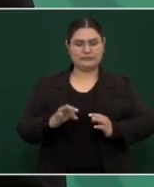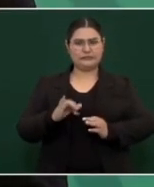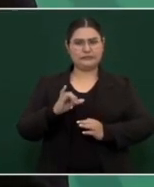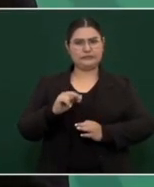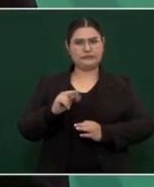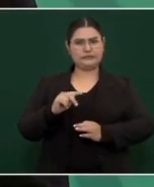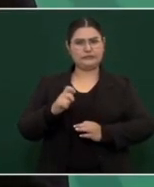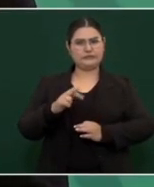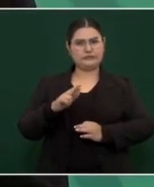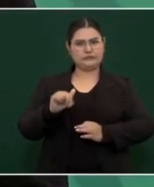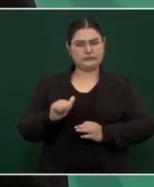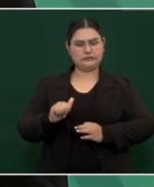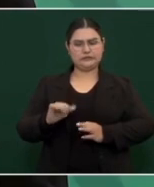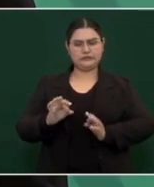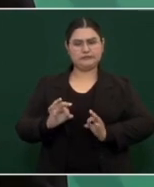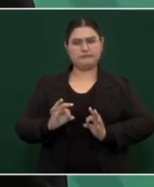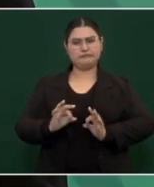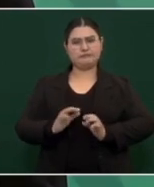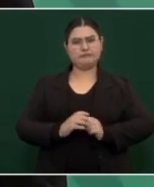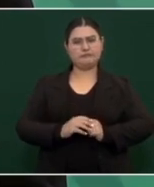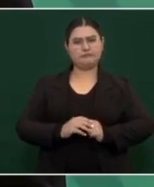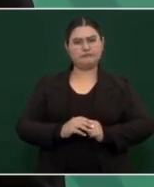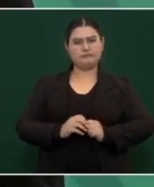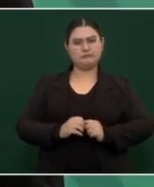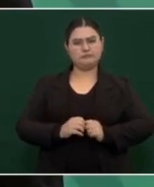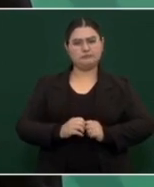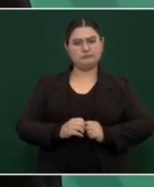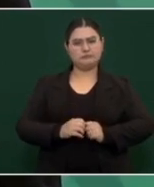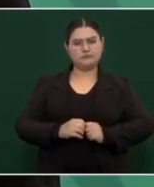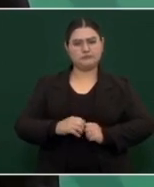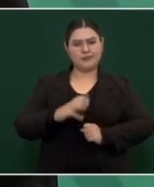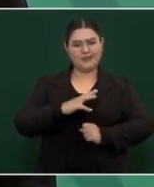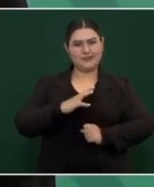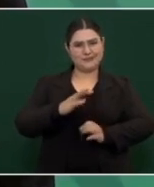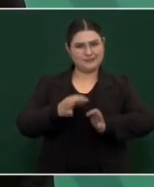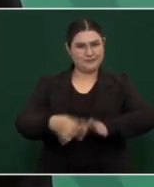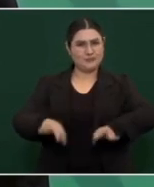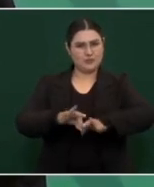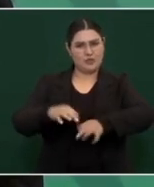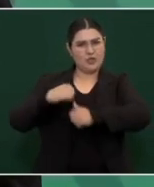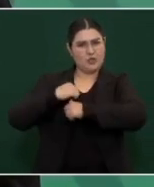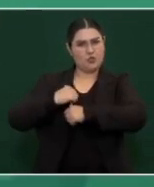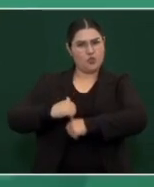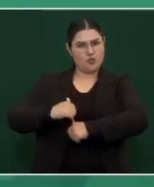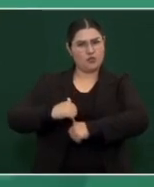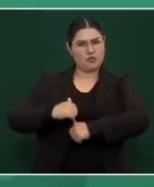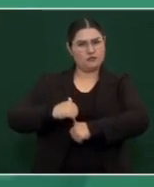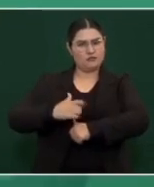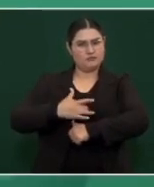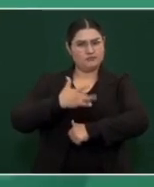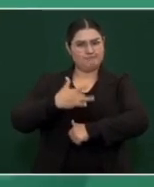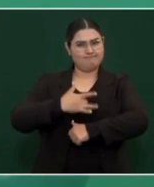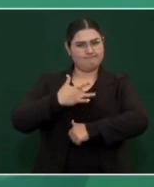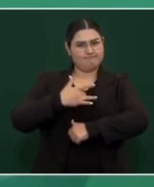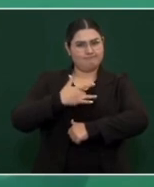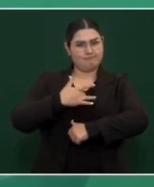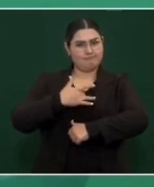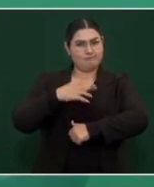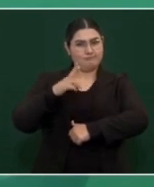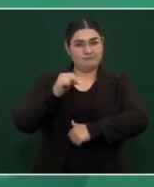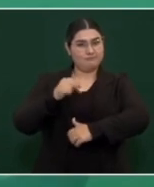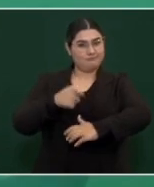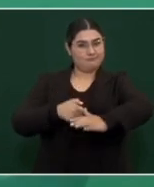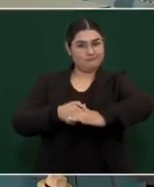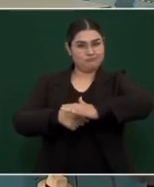con autoridad moral, incorruptibles,